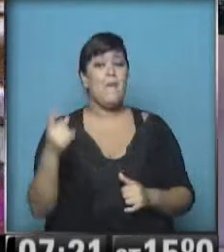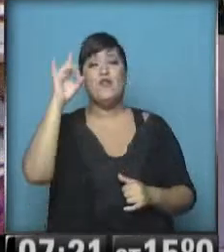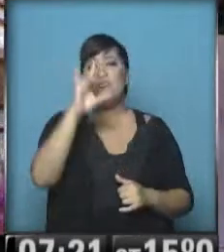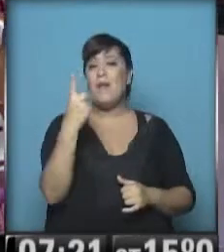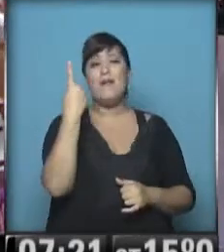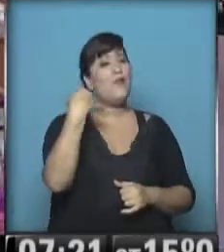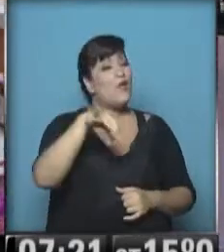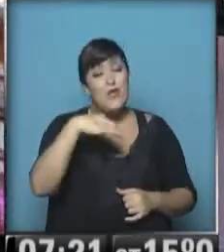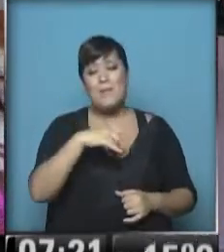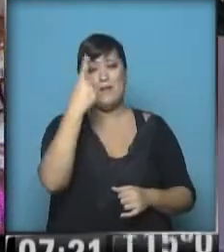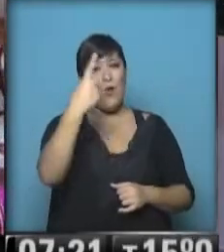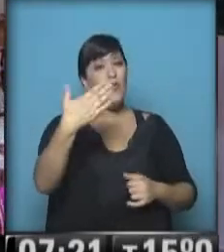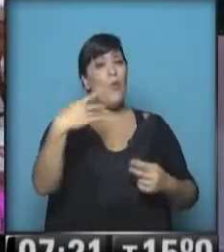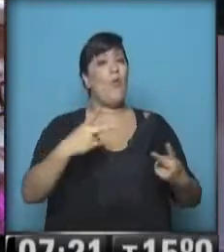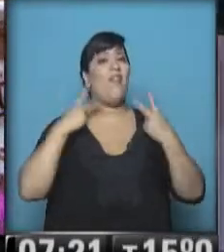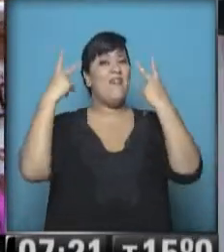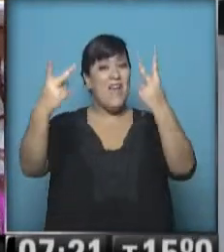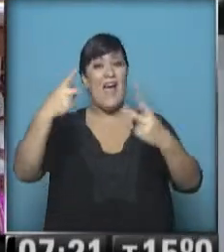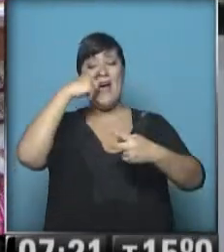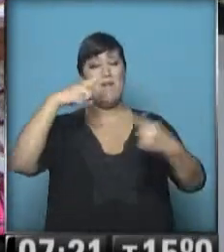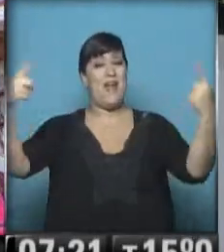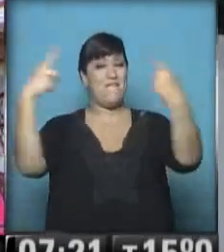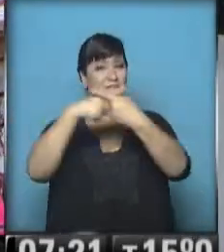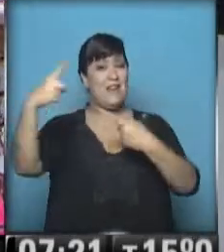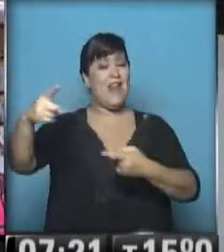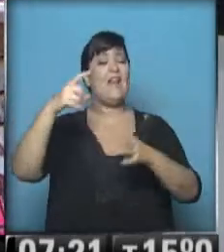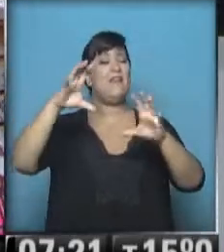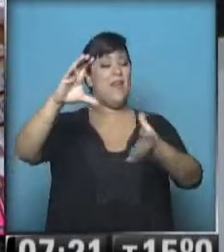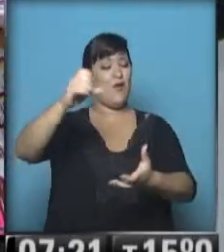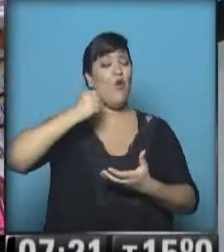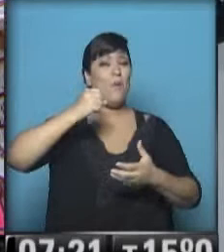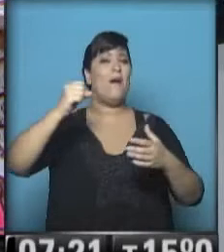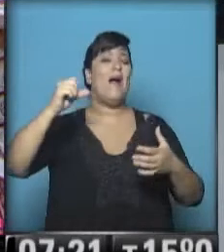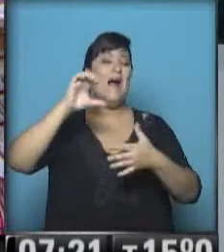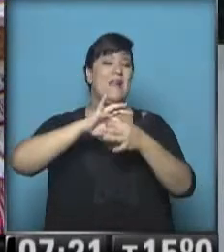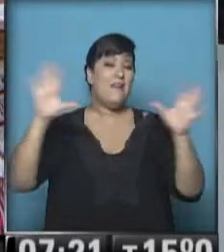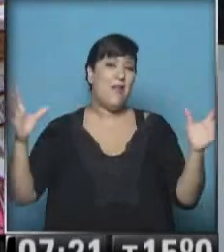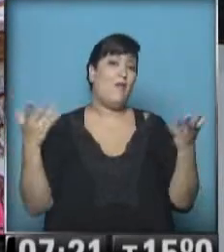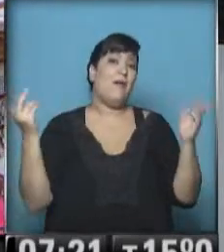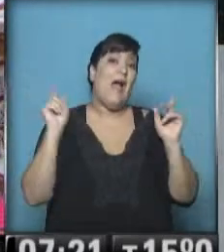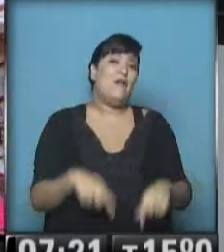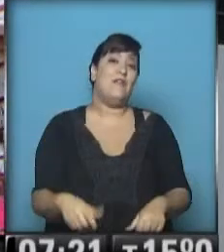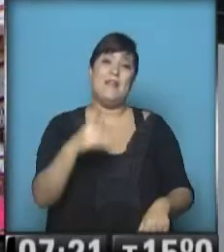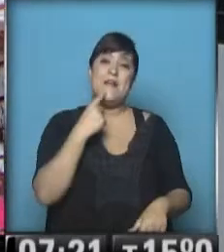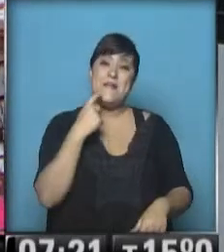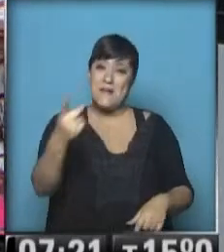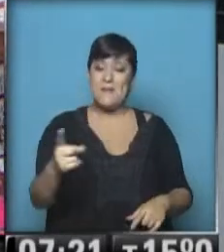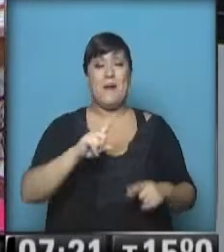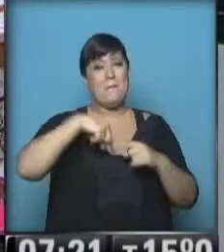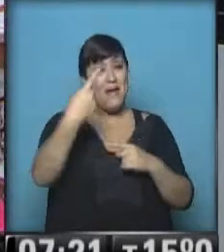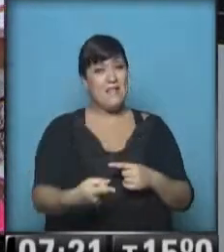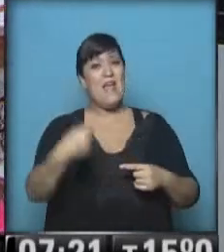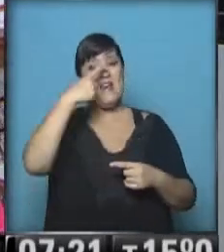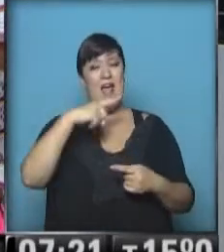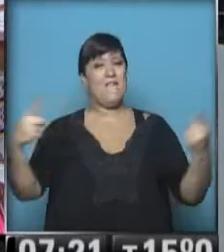viajar, uno solo podía viajar a jugar la final de la Copa Libertadores y mira qué casualidad, fue River. Bueno, estamos hablando de la final que mañana va a